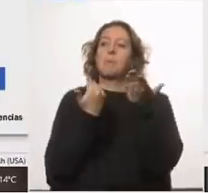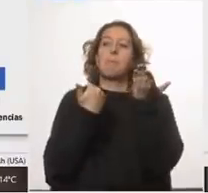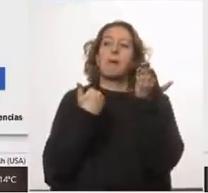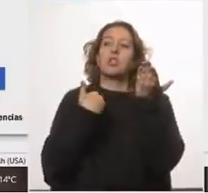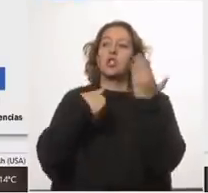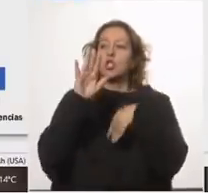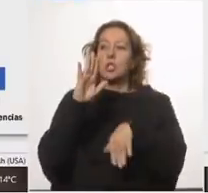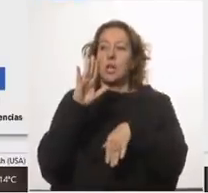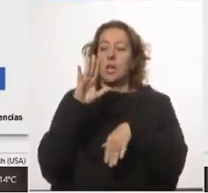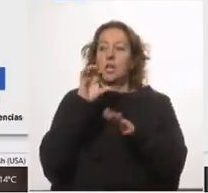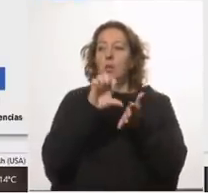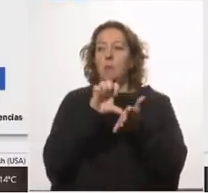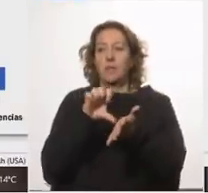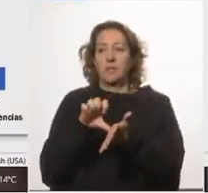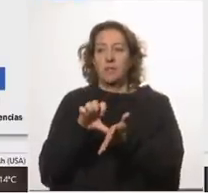países